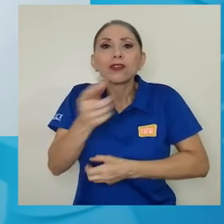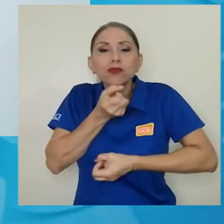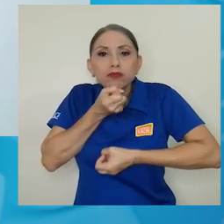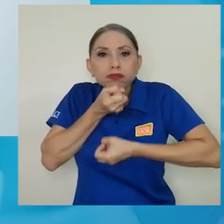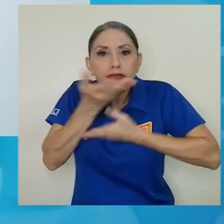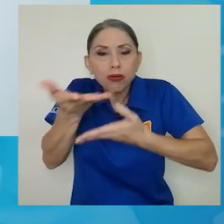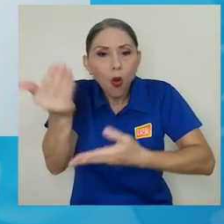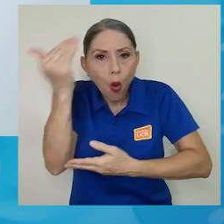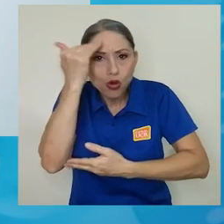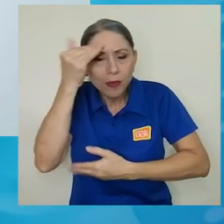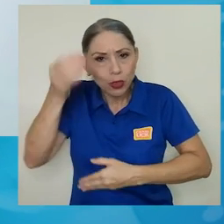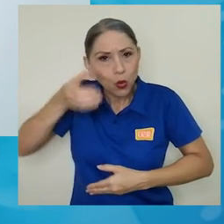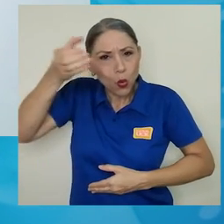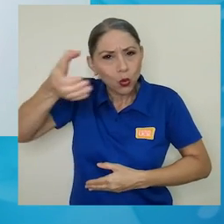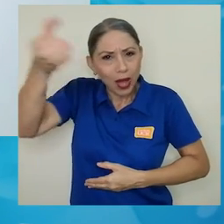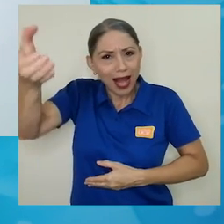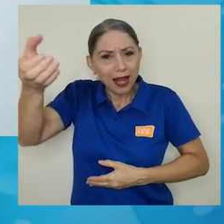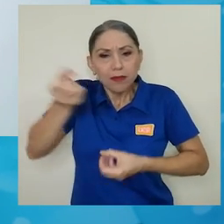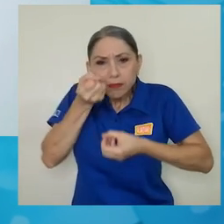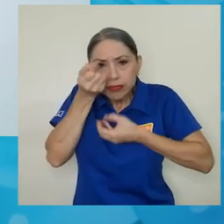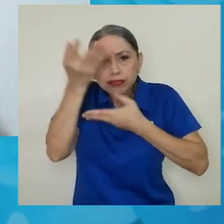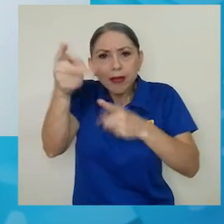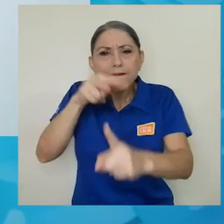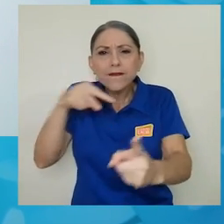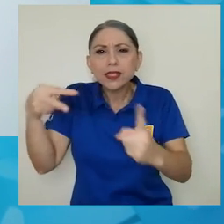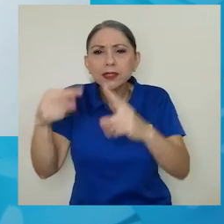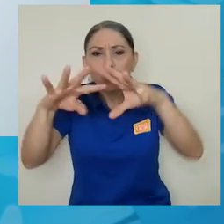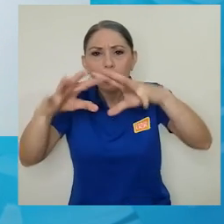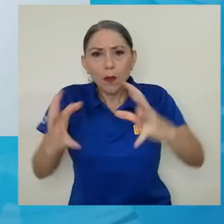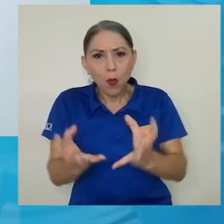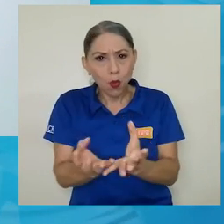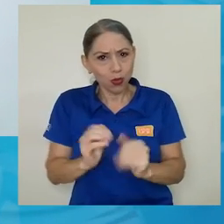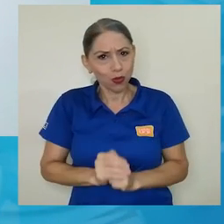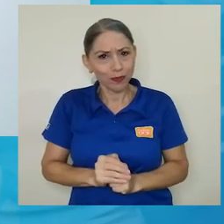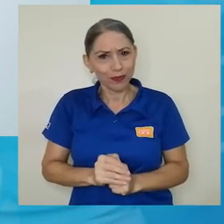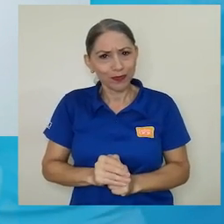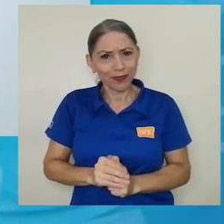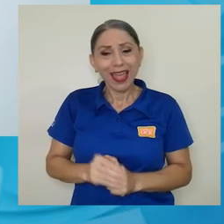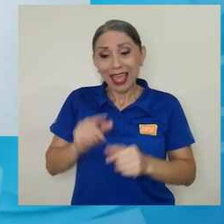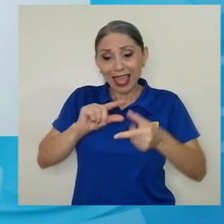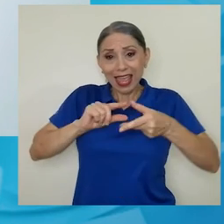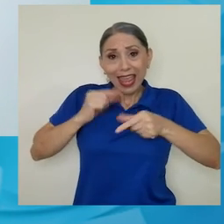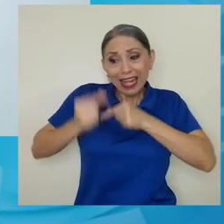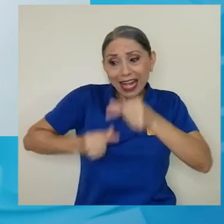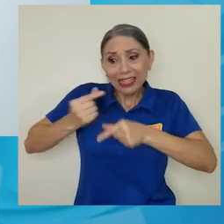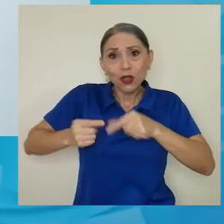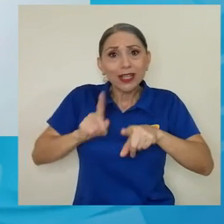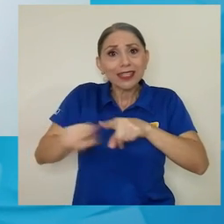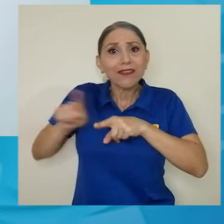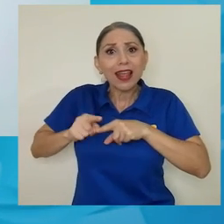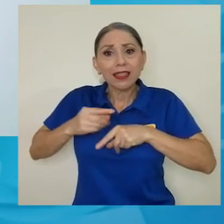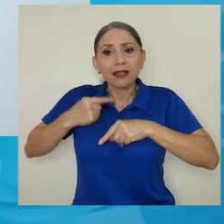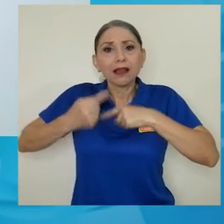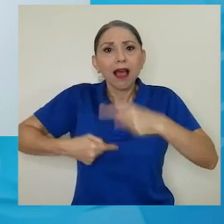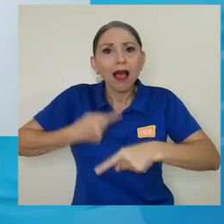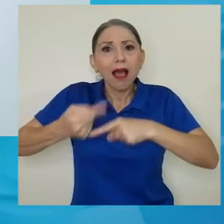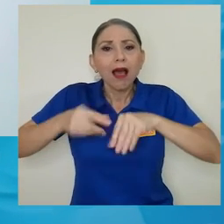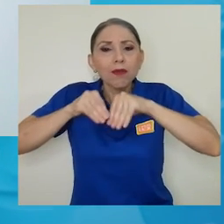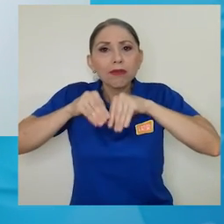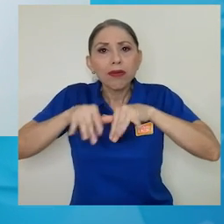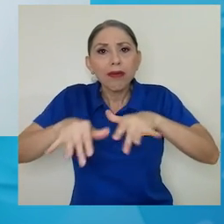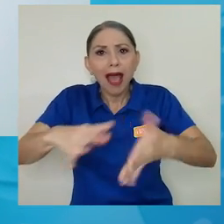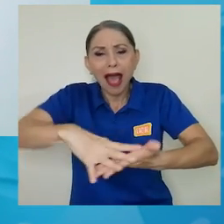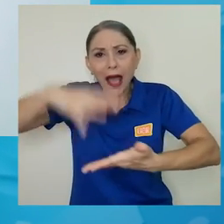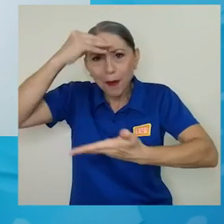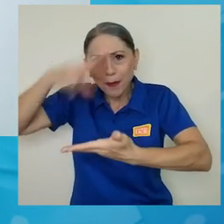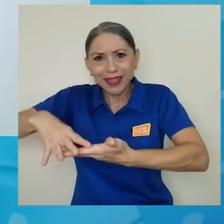cultural, de su visión de mundo, de esos aprendizajes que han pasado de una generación a otra, entonces en ese